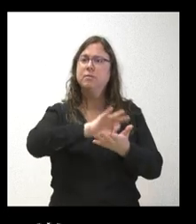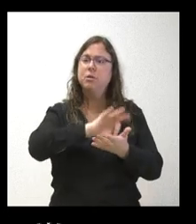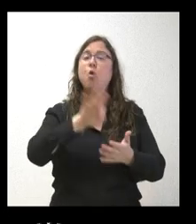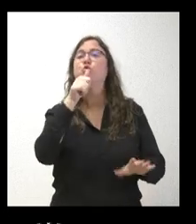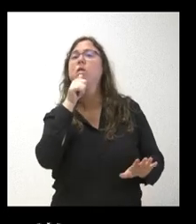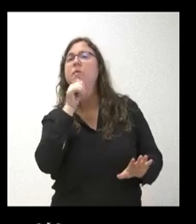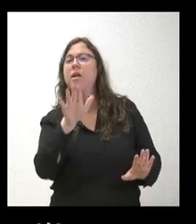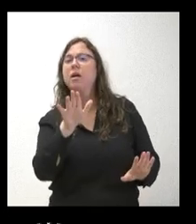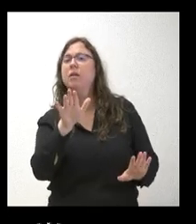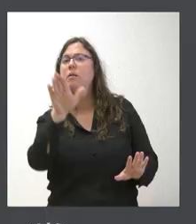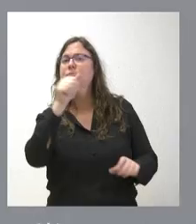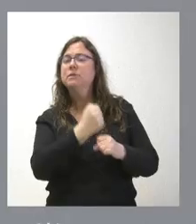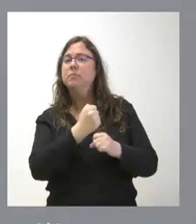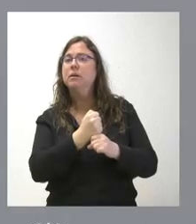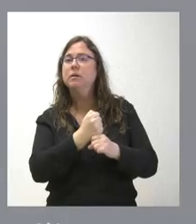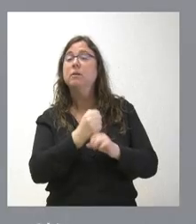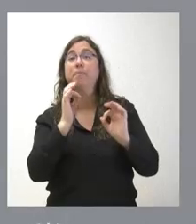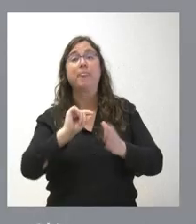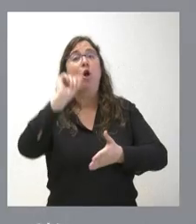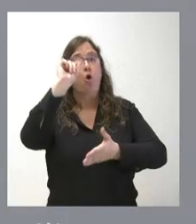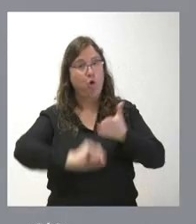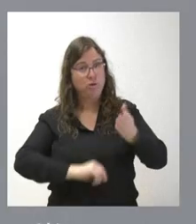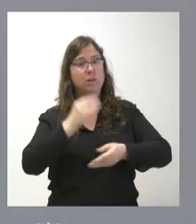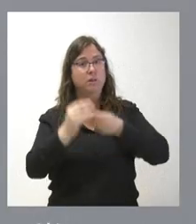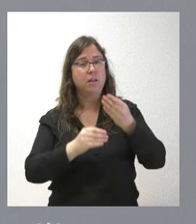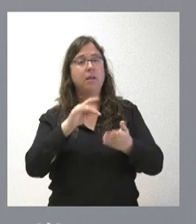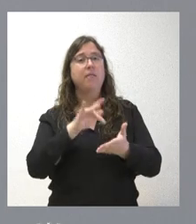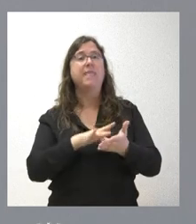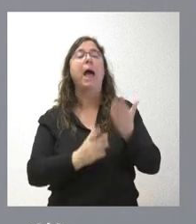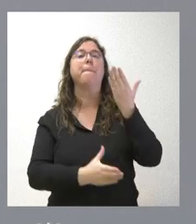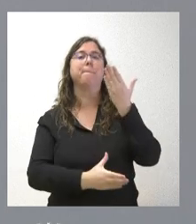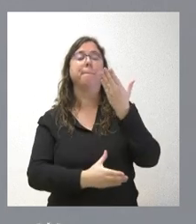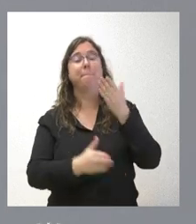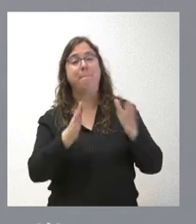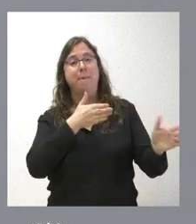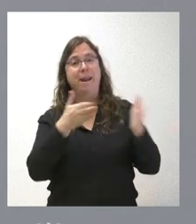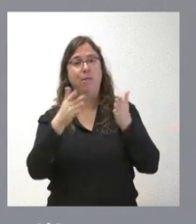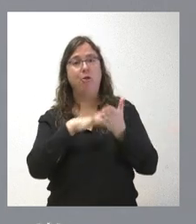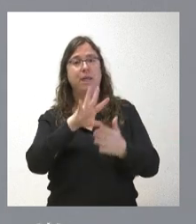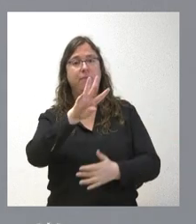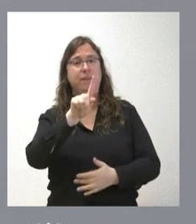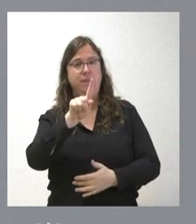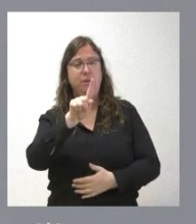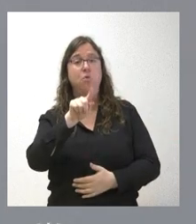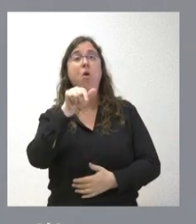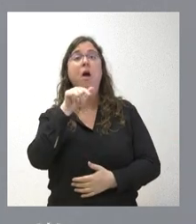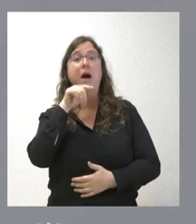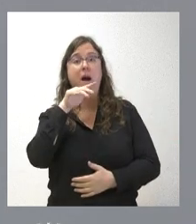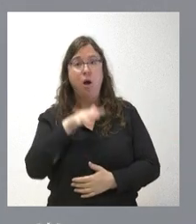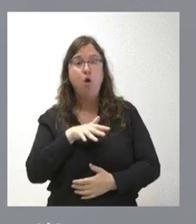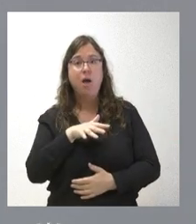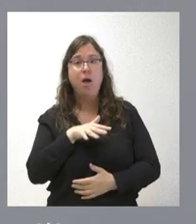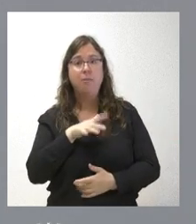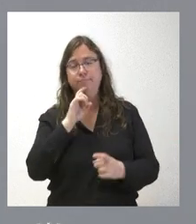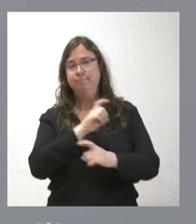todavía no? Pues, efectivamente, el contrato se produjo en el 31 de marzo. Lo que hace ahora es darse cuenta de